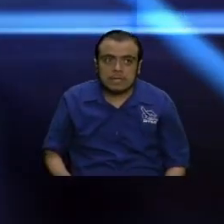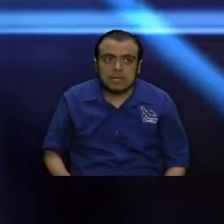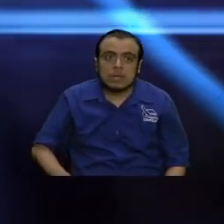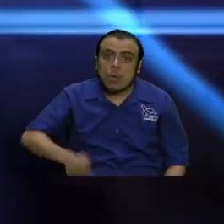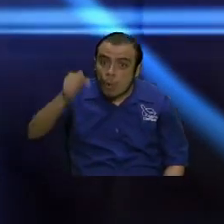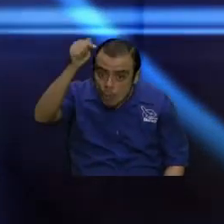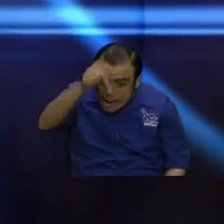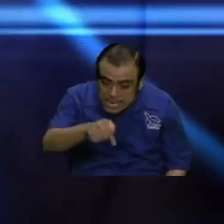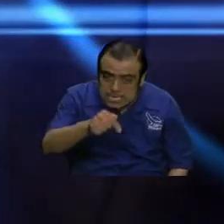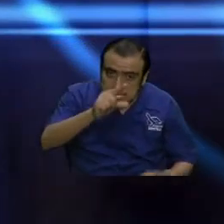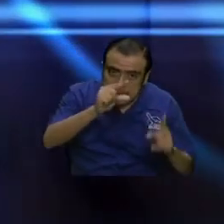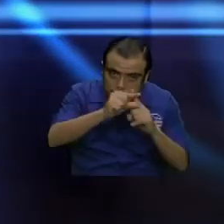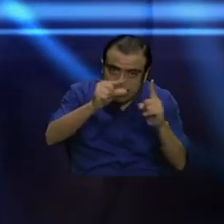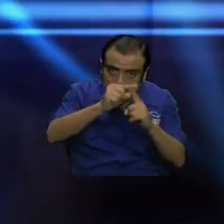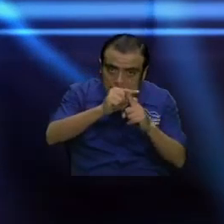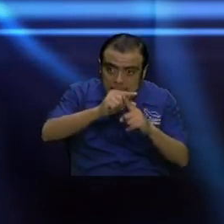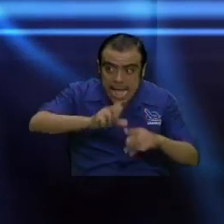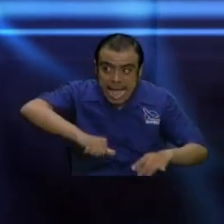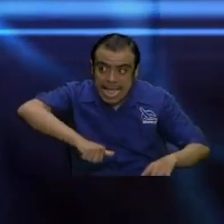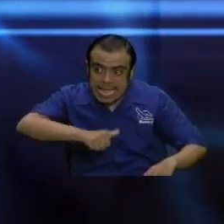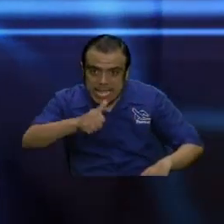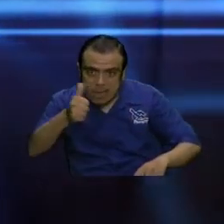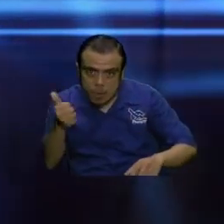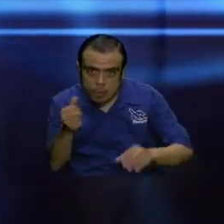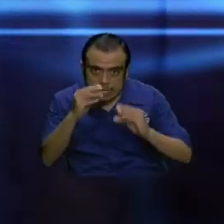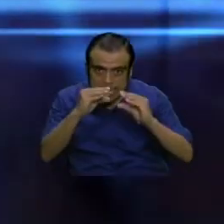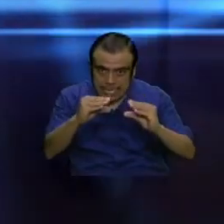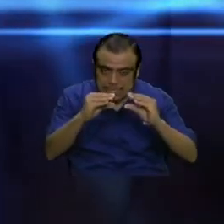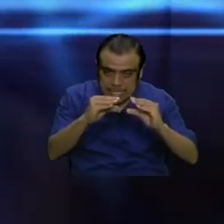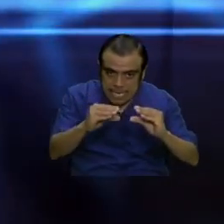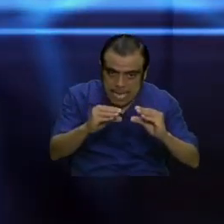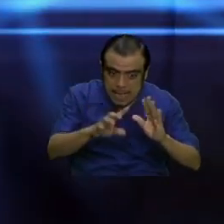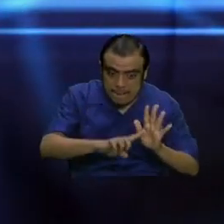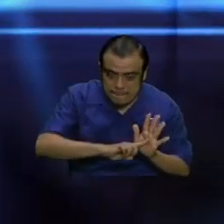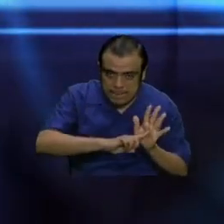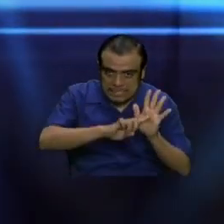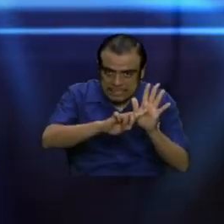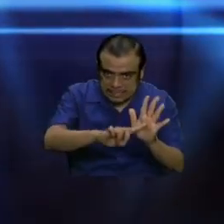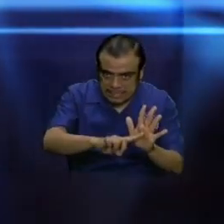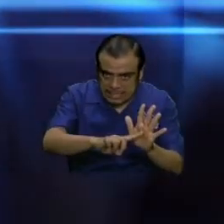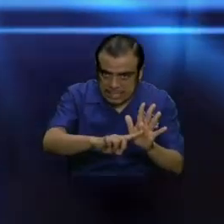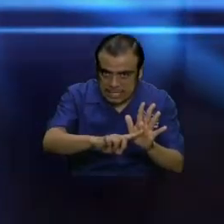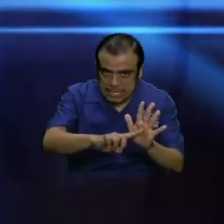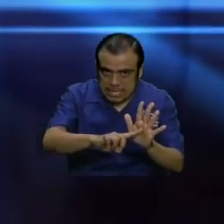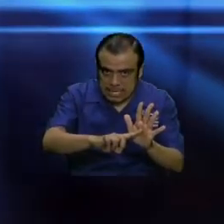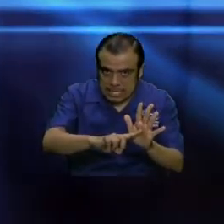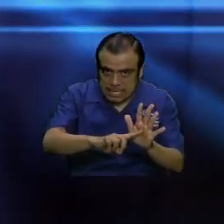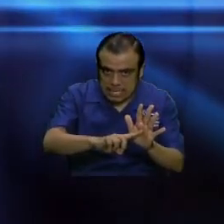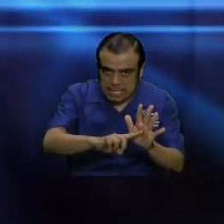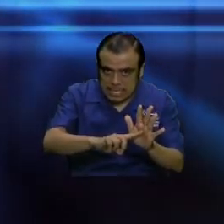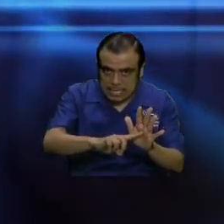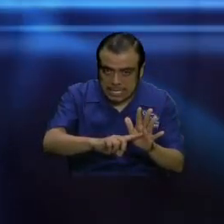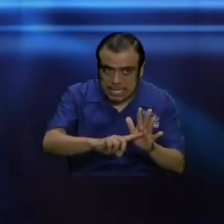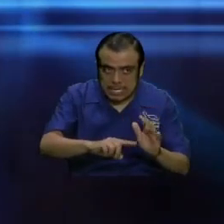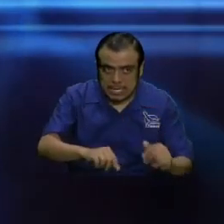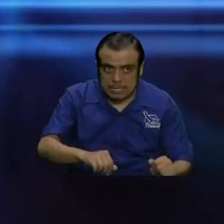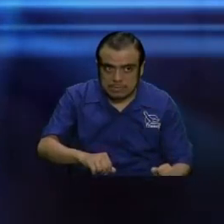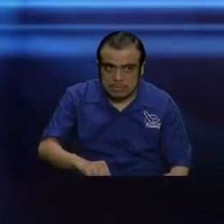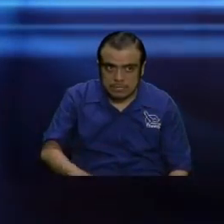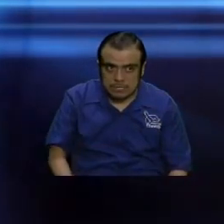palabras y otras enseñanzas están demostrando que sus propias tradiciones